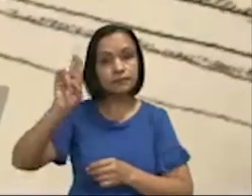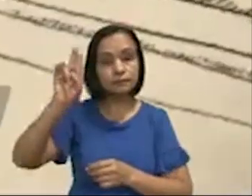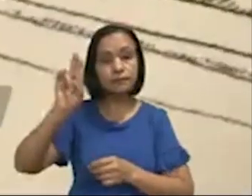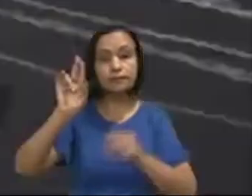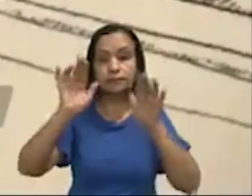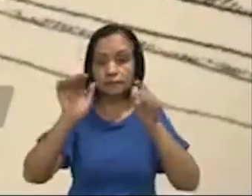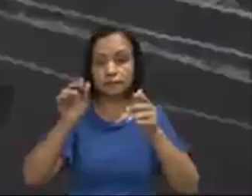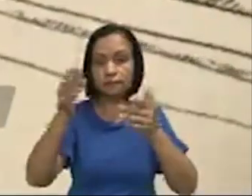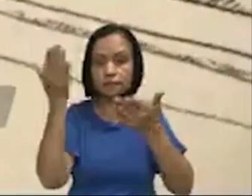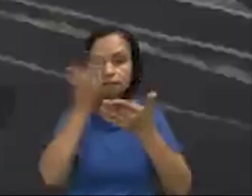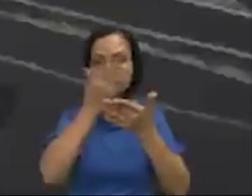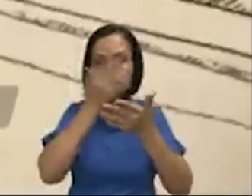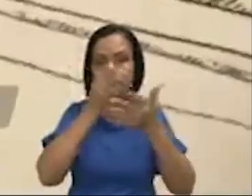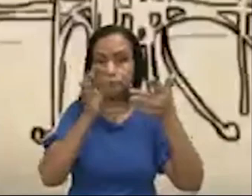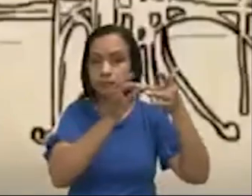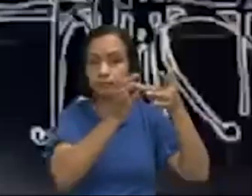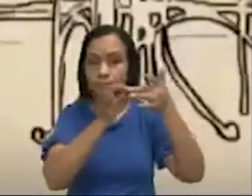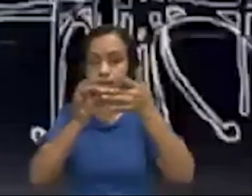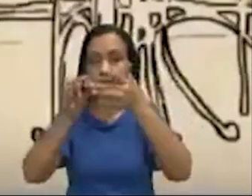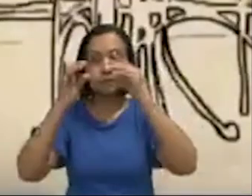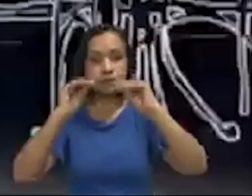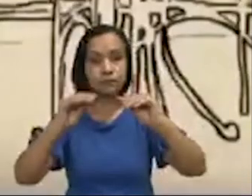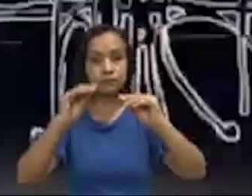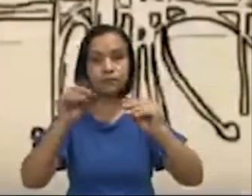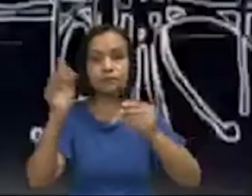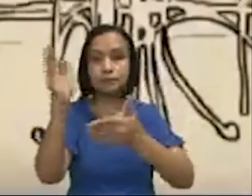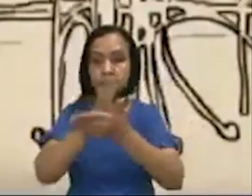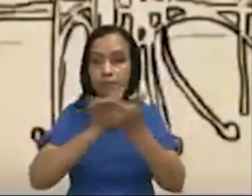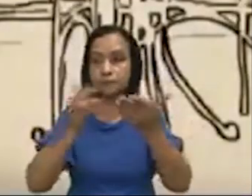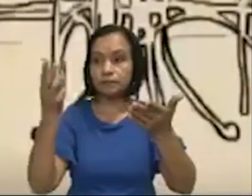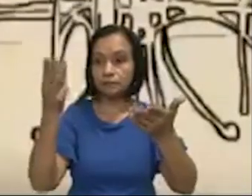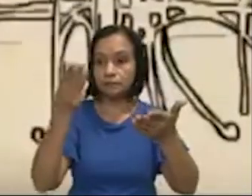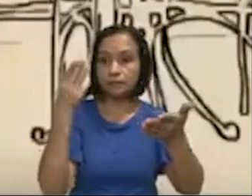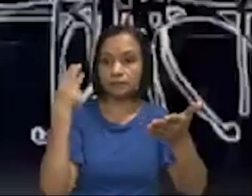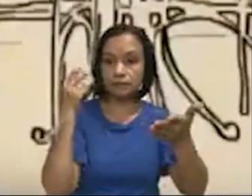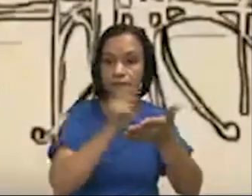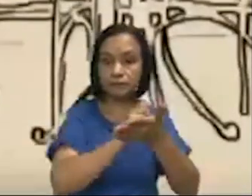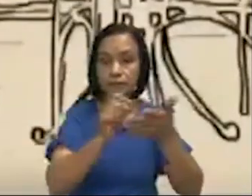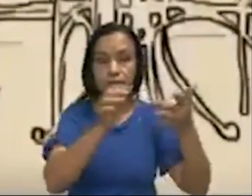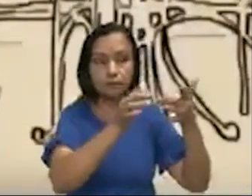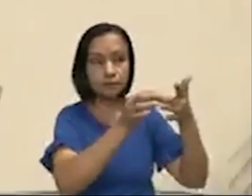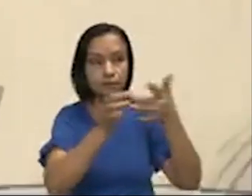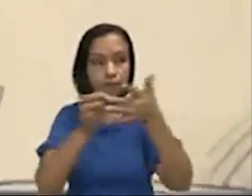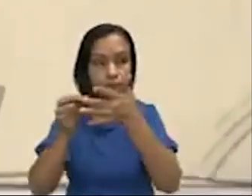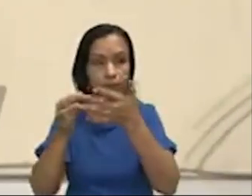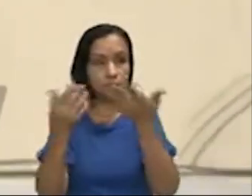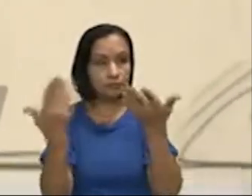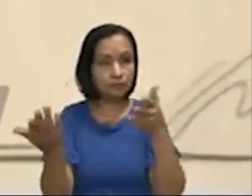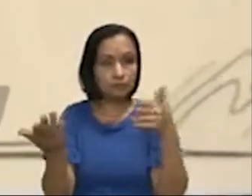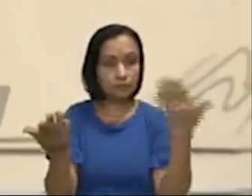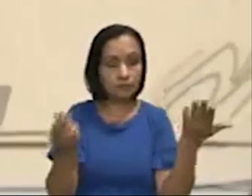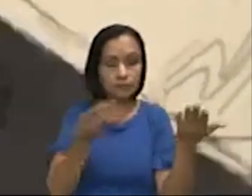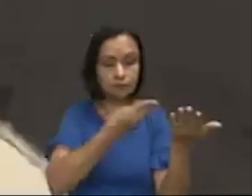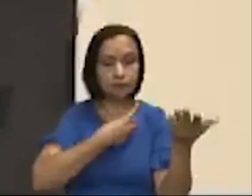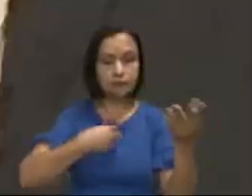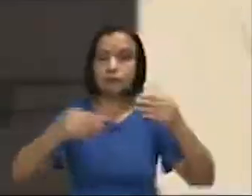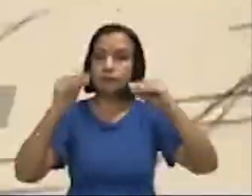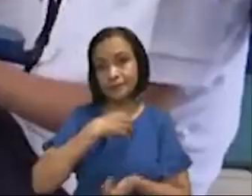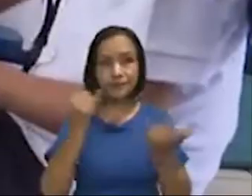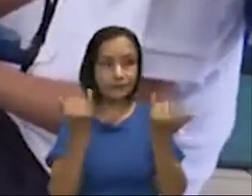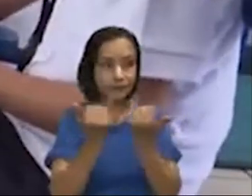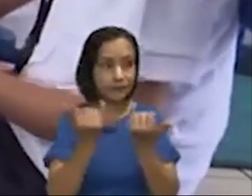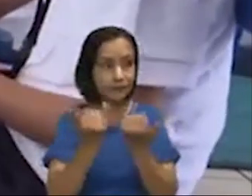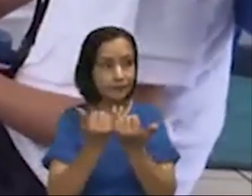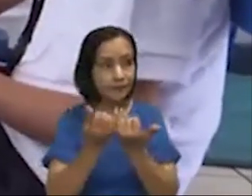procedemos a preparar la oferta educativa, decimos nosotros, que se le va a brindar a